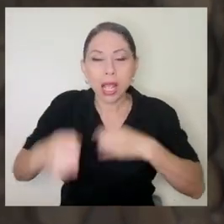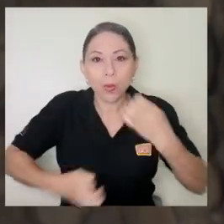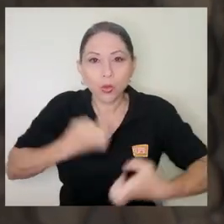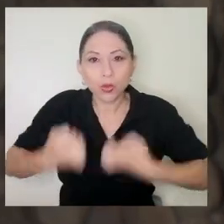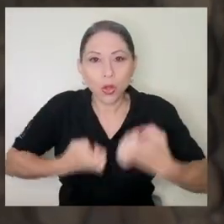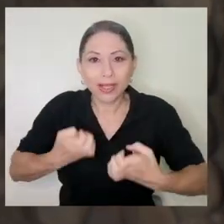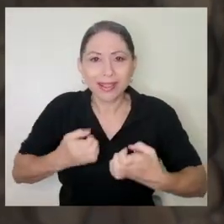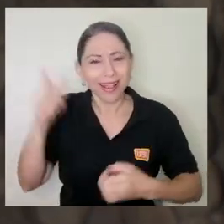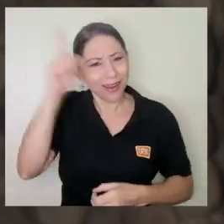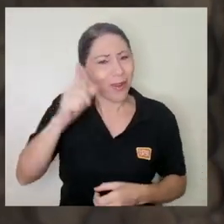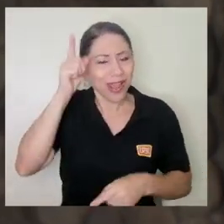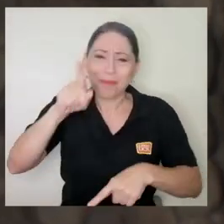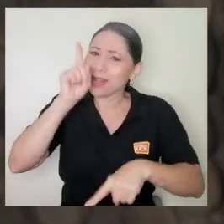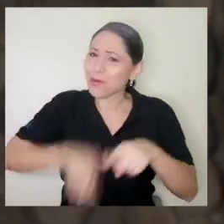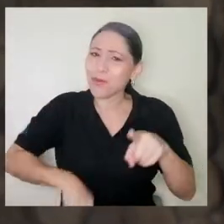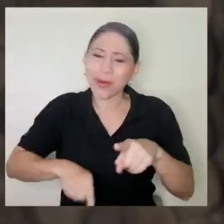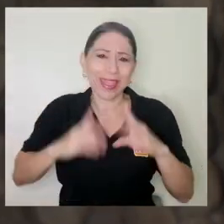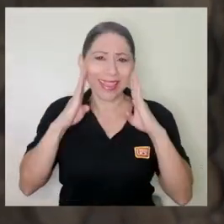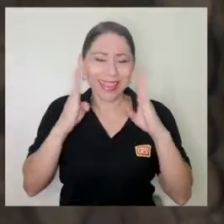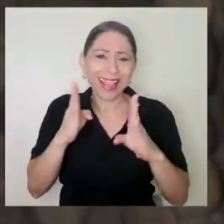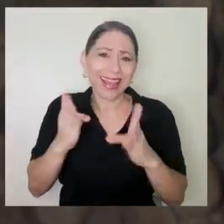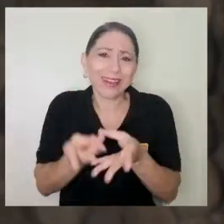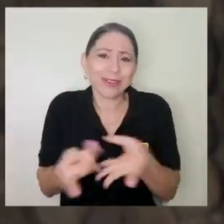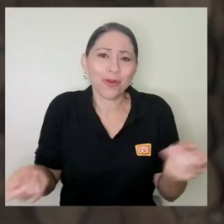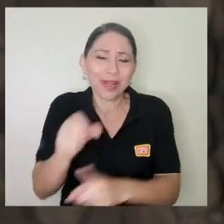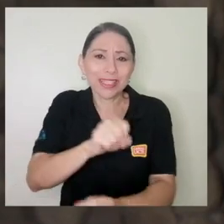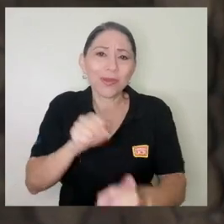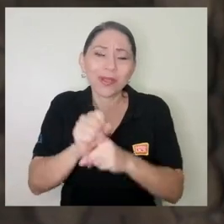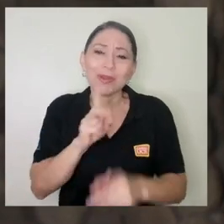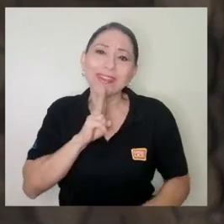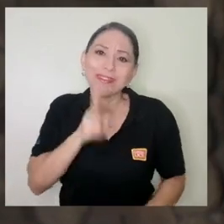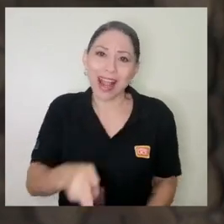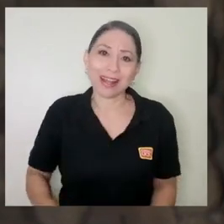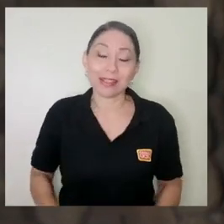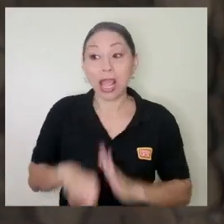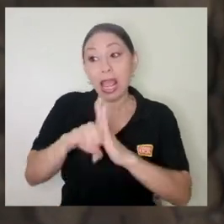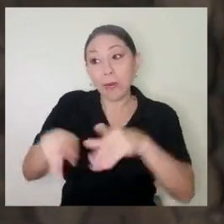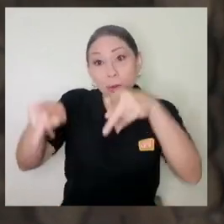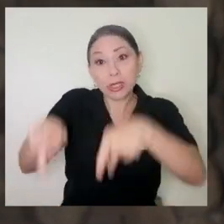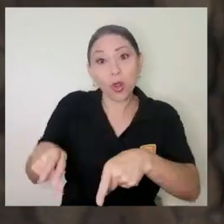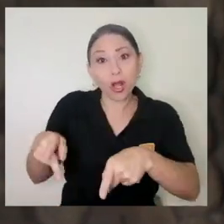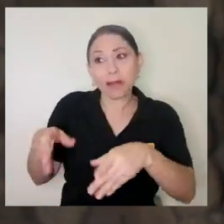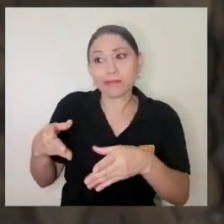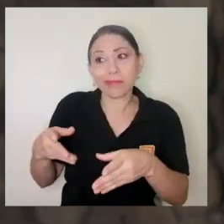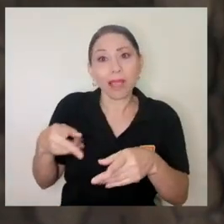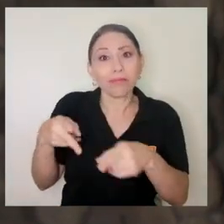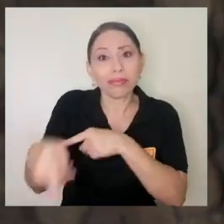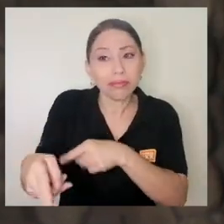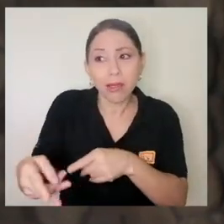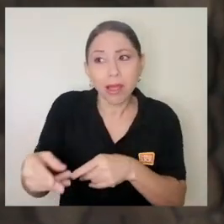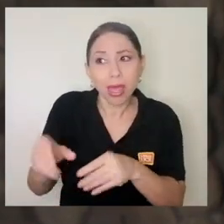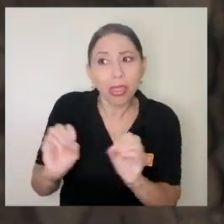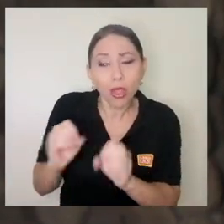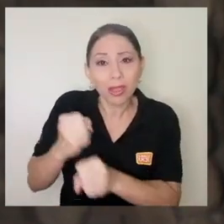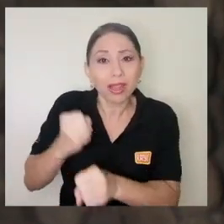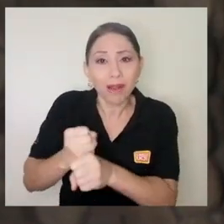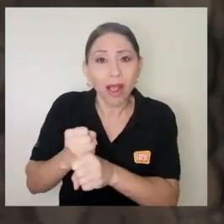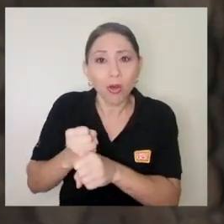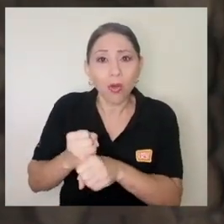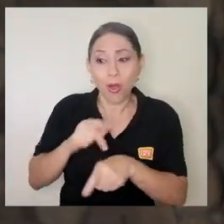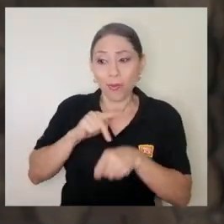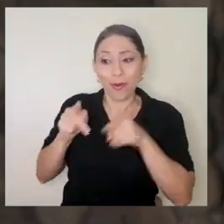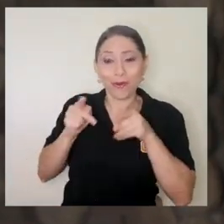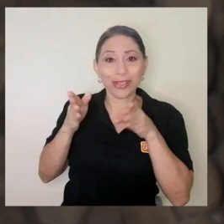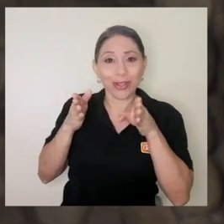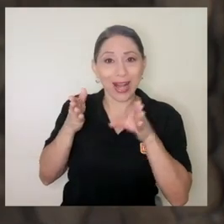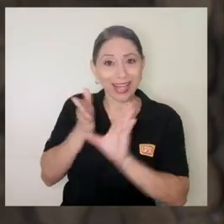psicológico no puede resolver situaciones reales. Es decir, si alguien no tiene trabajo porque fue suspendido, fue despedido, no le puede devolver el trabajo,